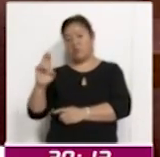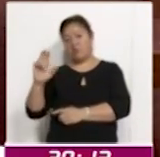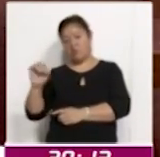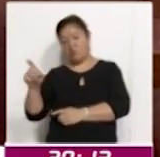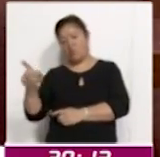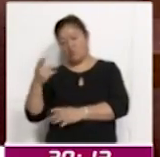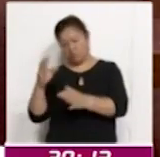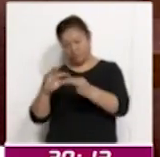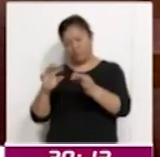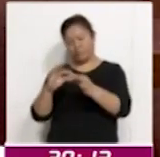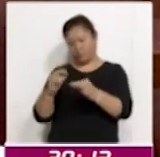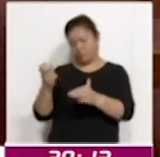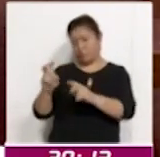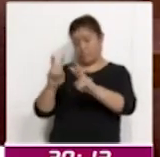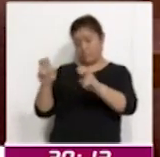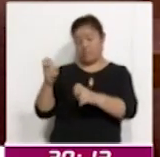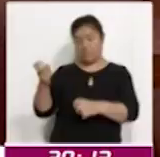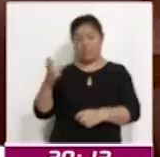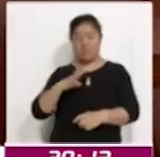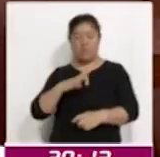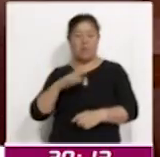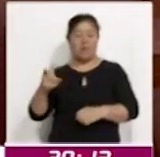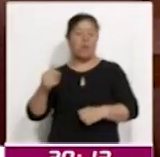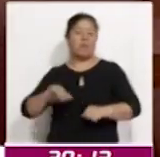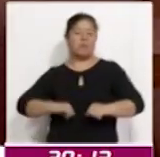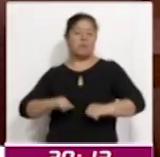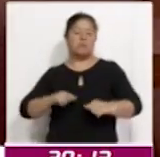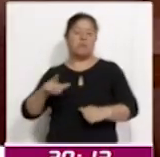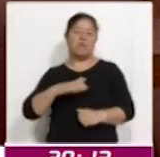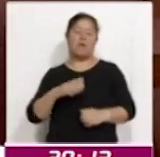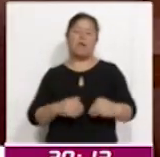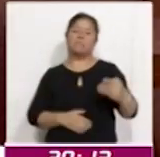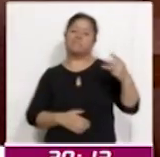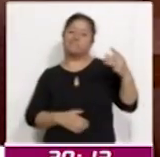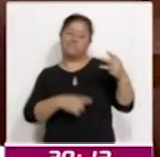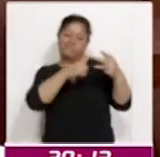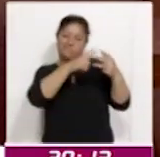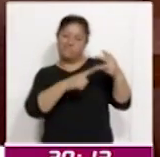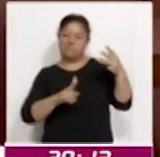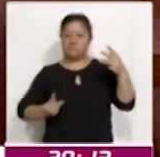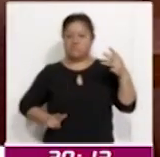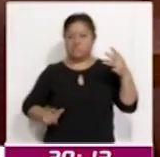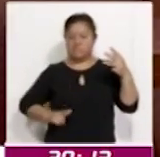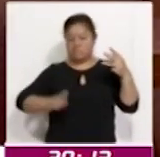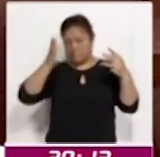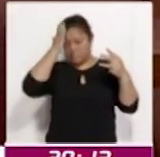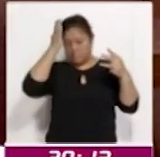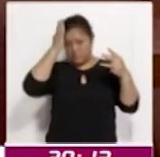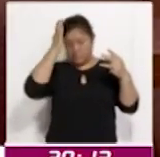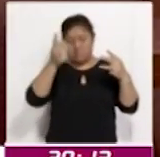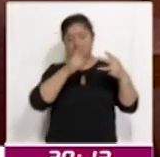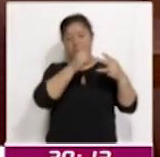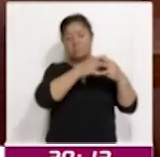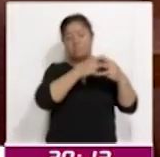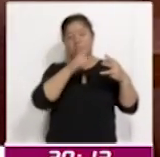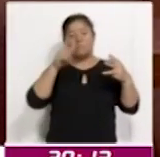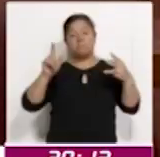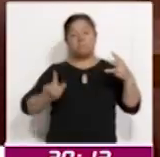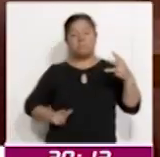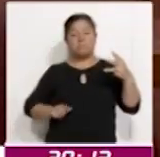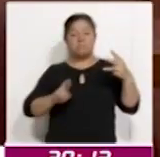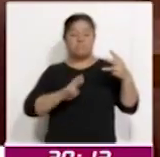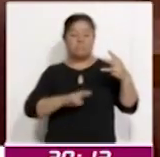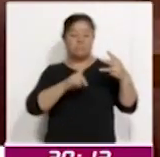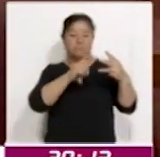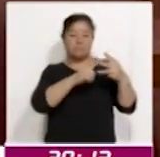en este evento, bueno, pues está organizado por los tres poderes del Estado, el Ejecutivo, el Legislativo, el